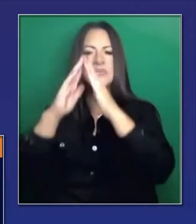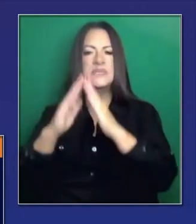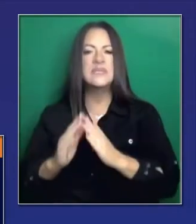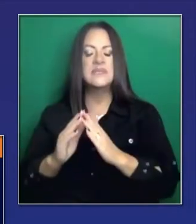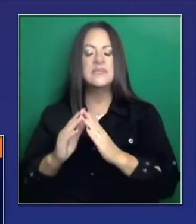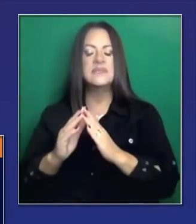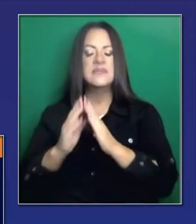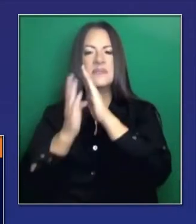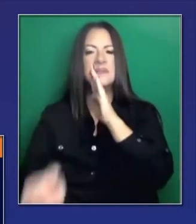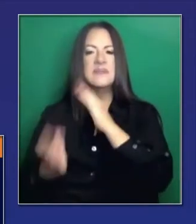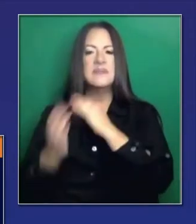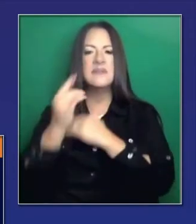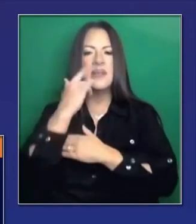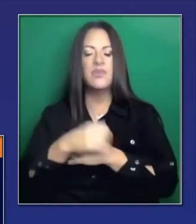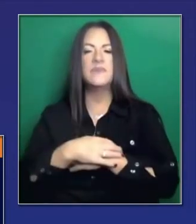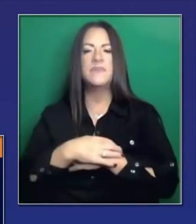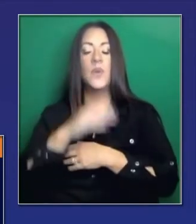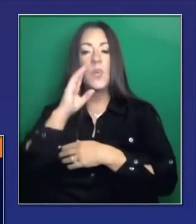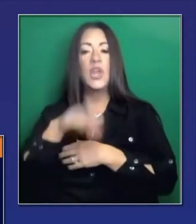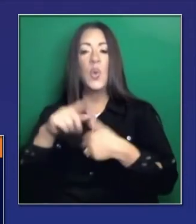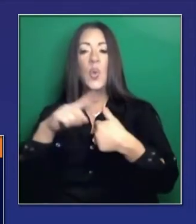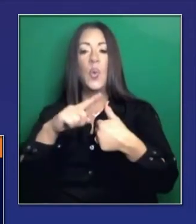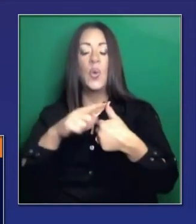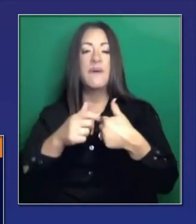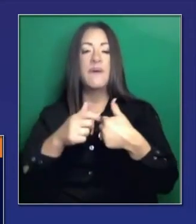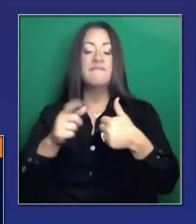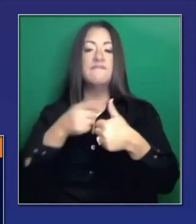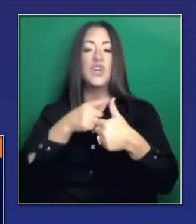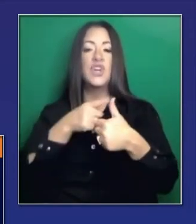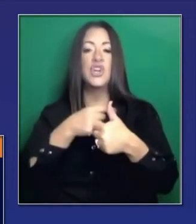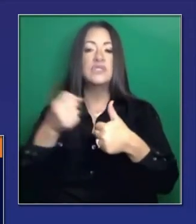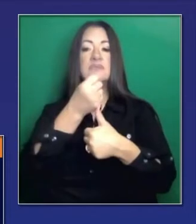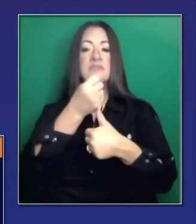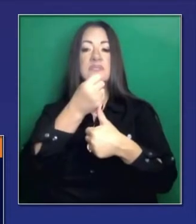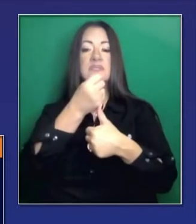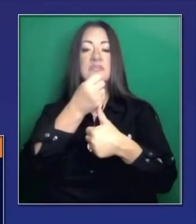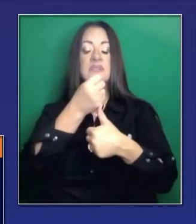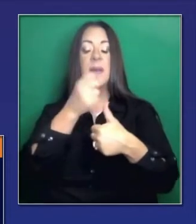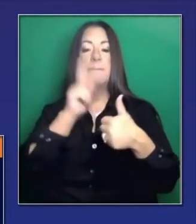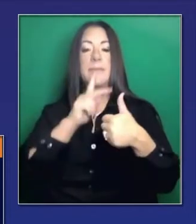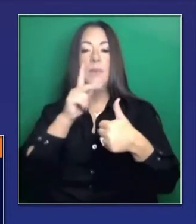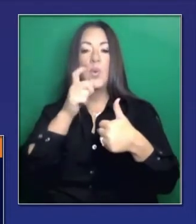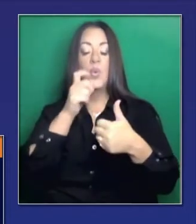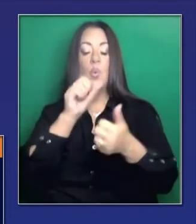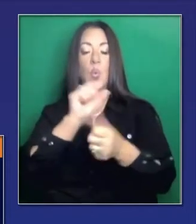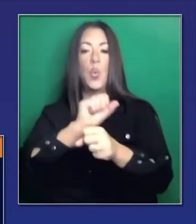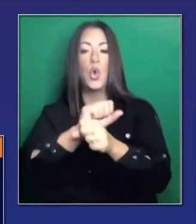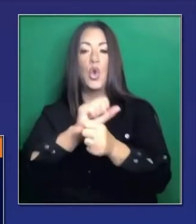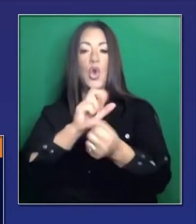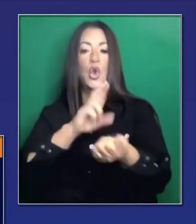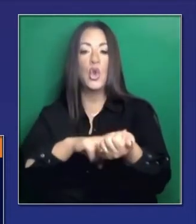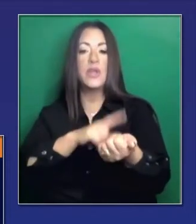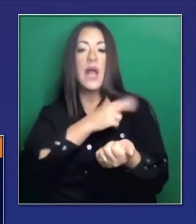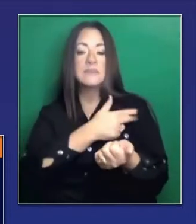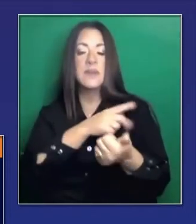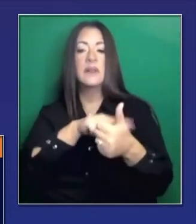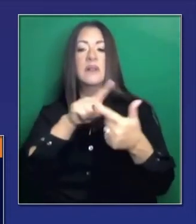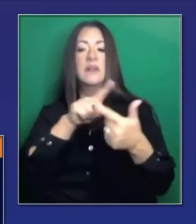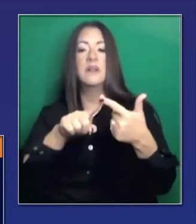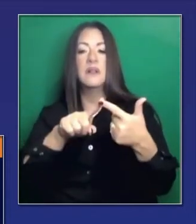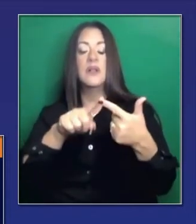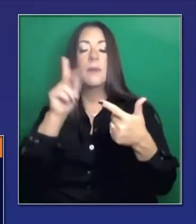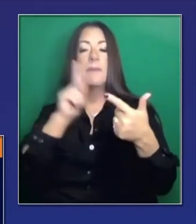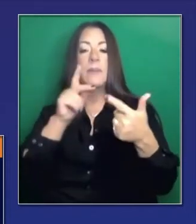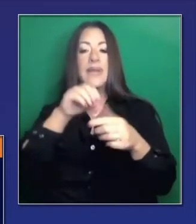Trabajadores de salubridad y aquellos que viven en asilos de ancianos. Al